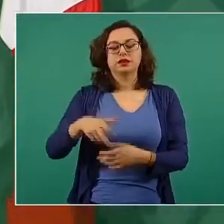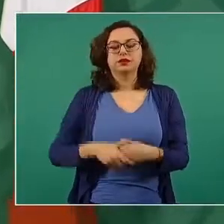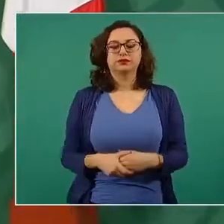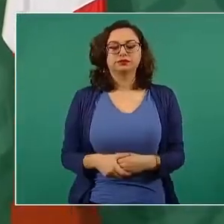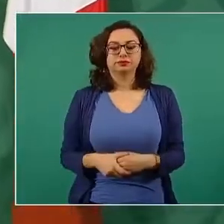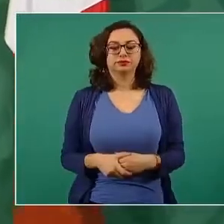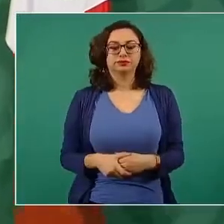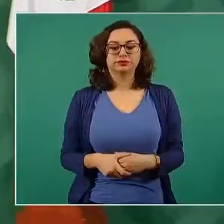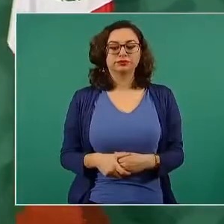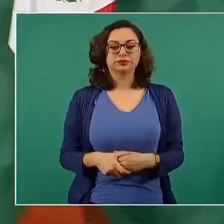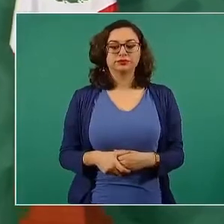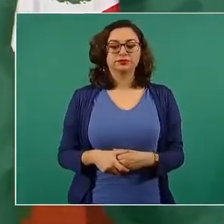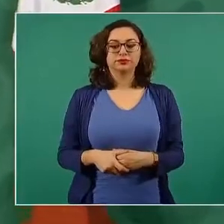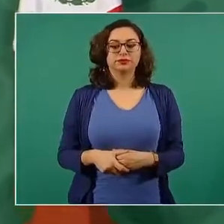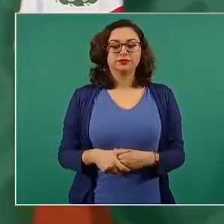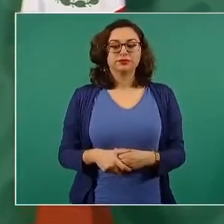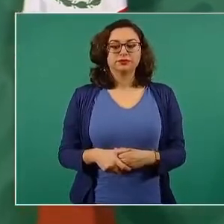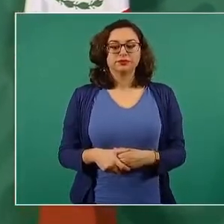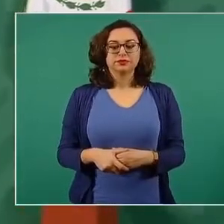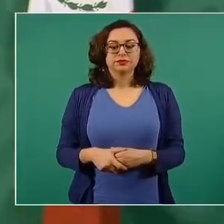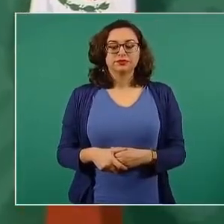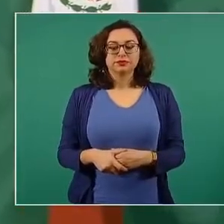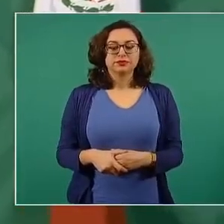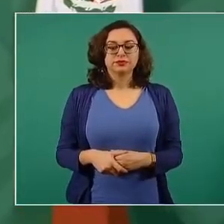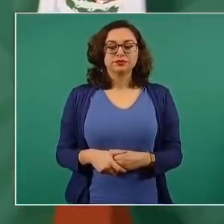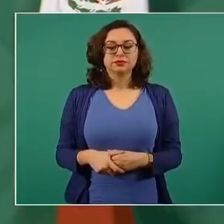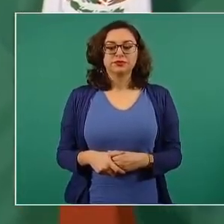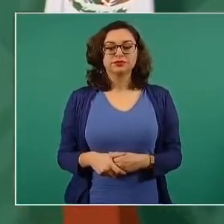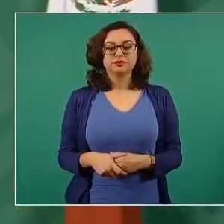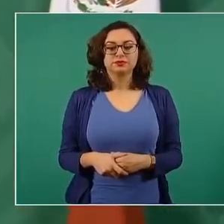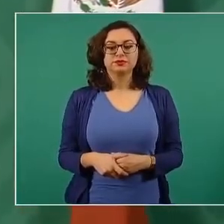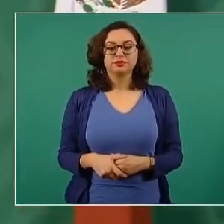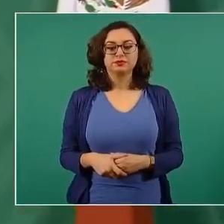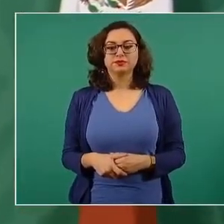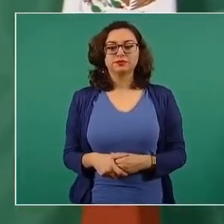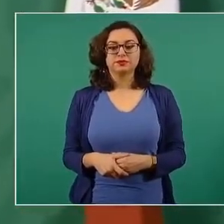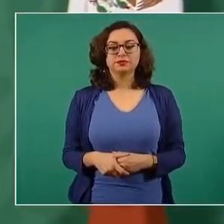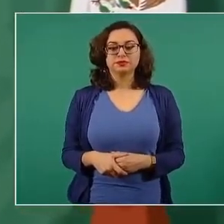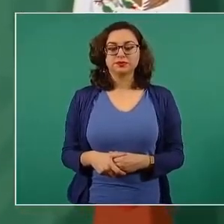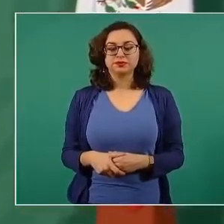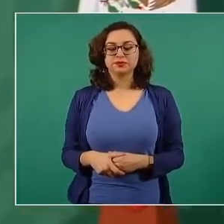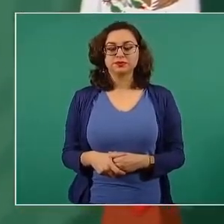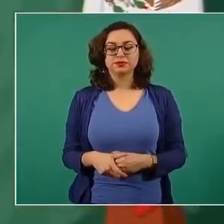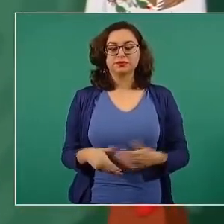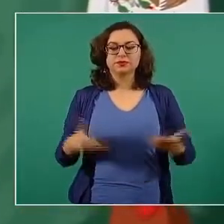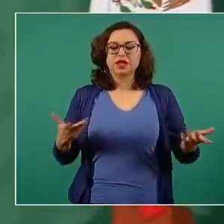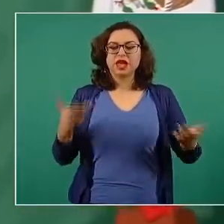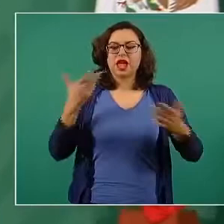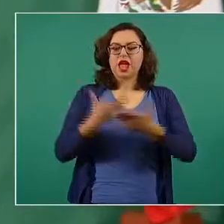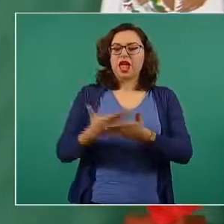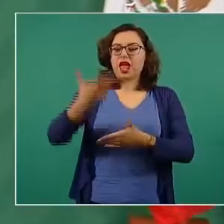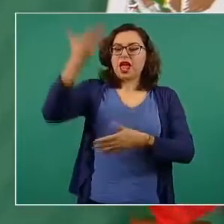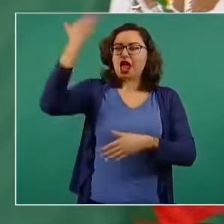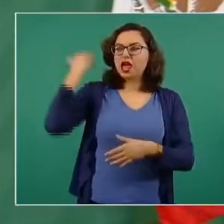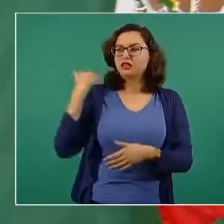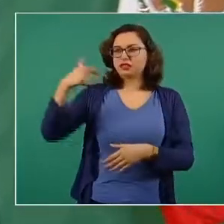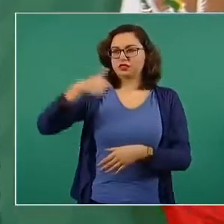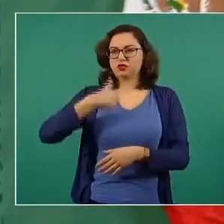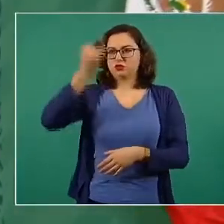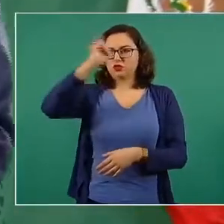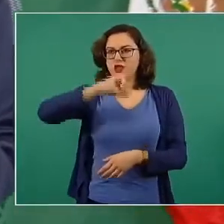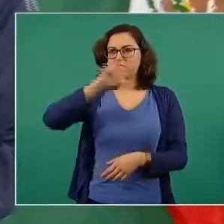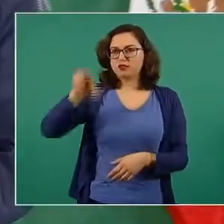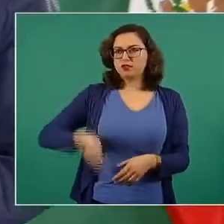Recuerdo que cuando fui jefe de gobierno compramos en ese entonces